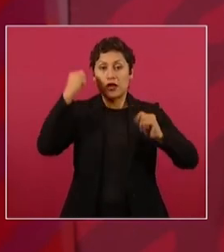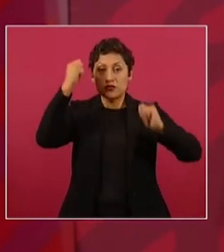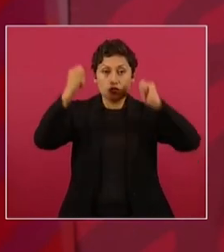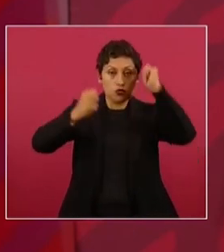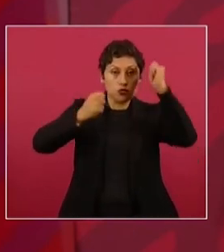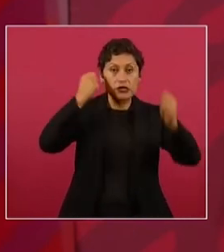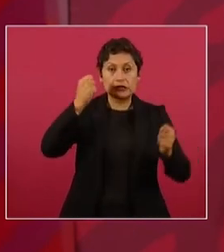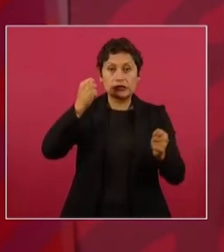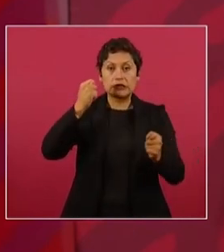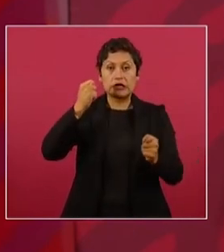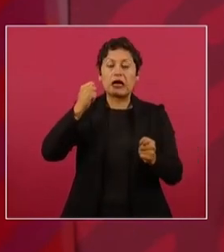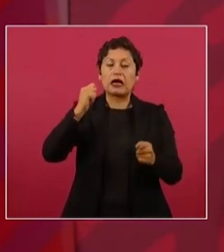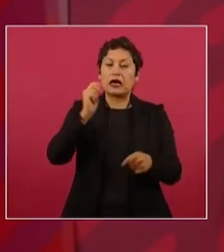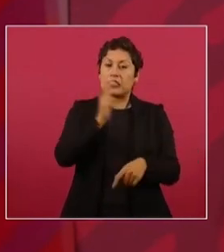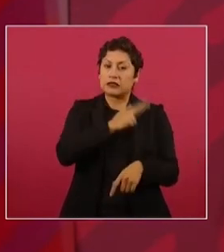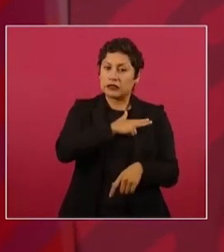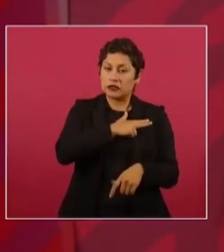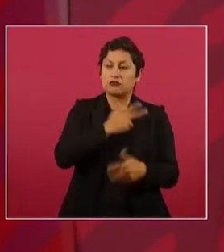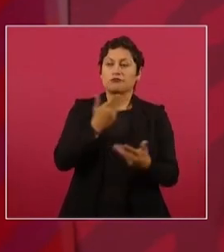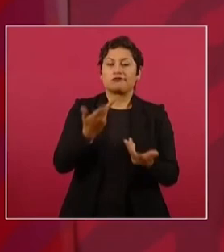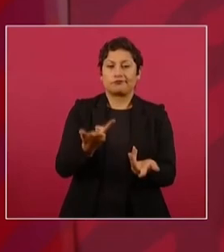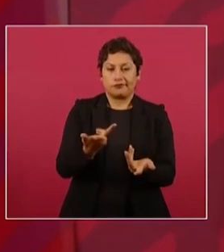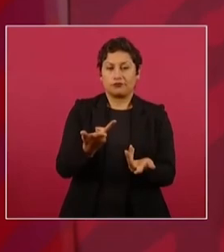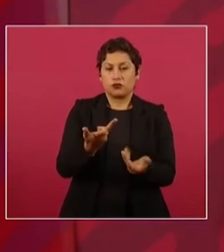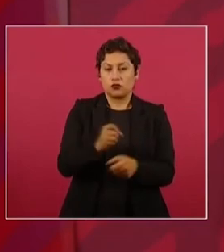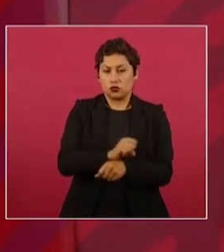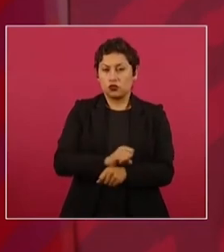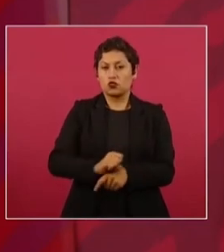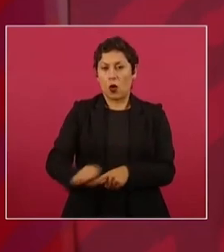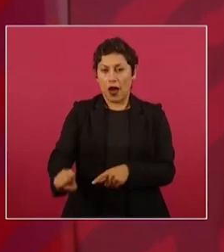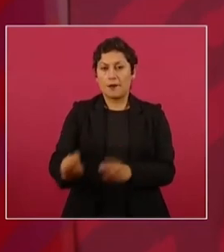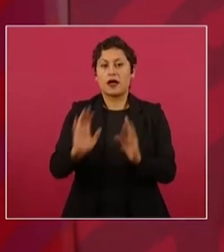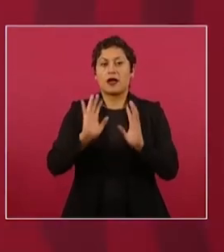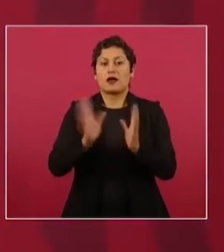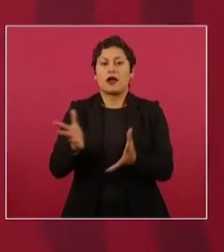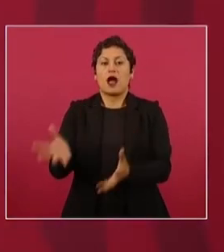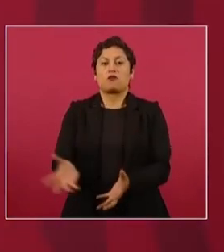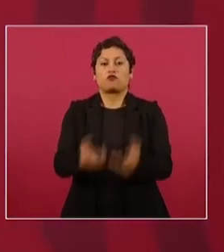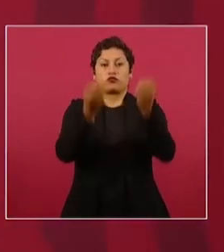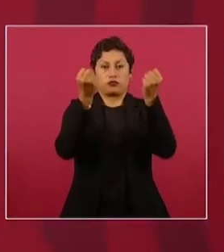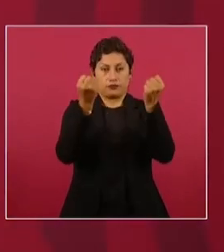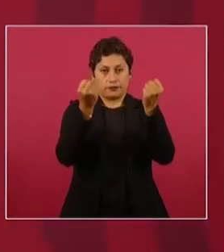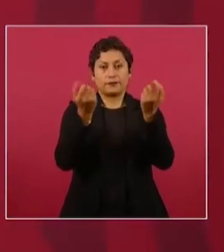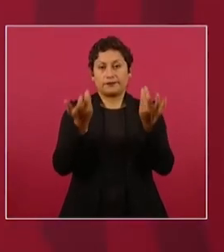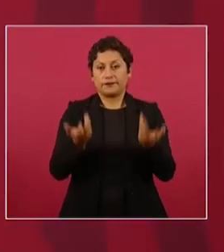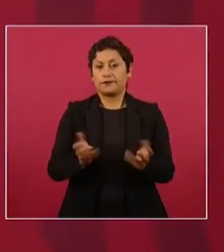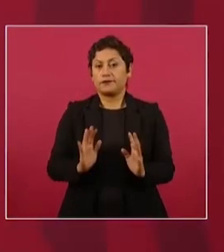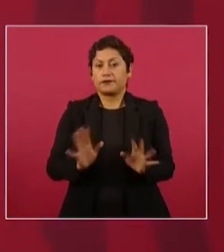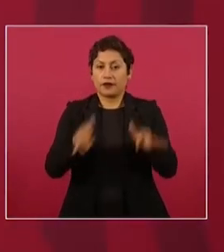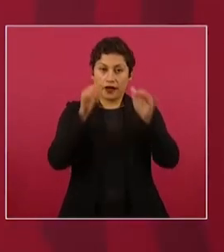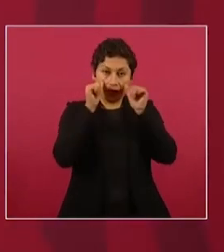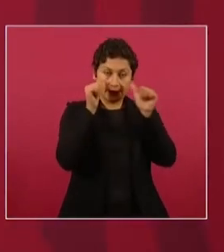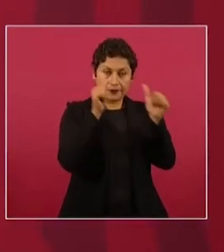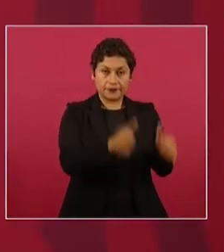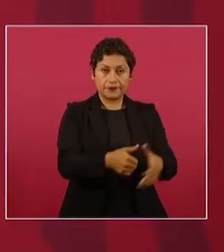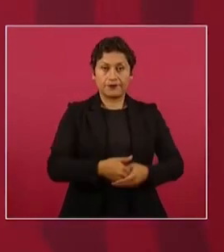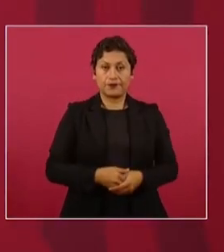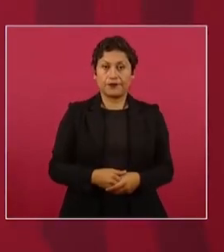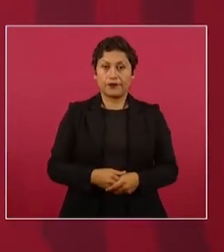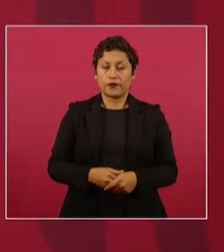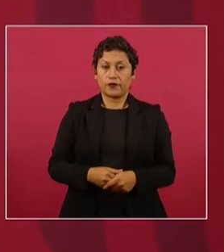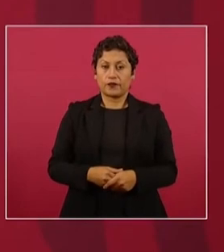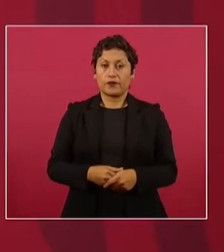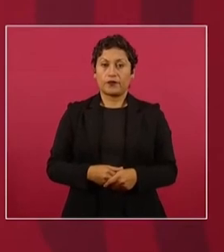leves, ya están fuera de peligro, atendidos. Y